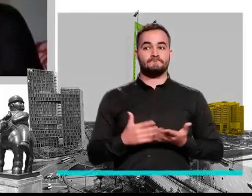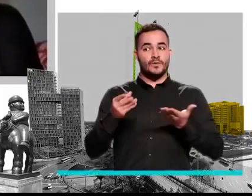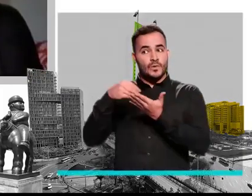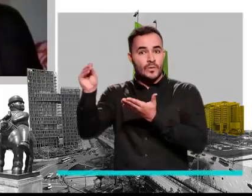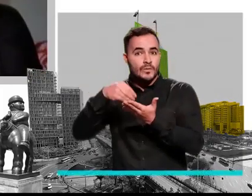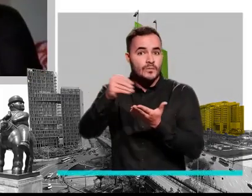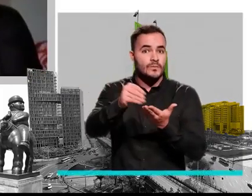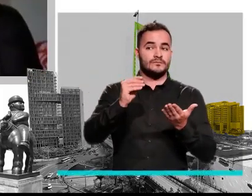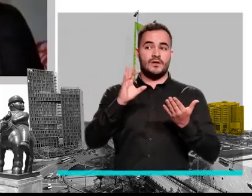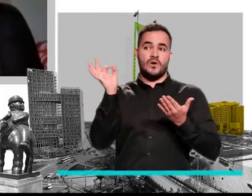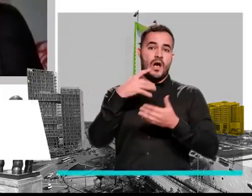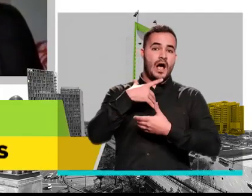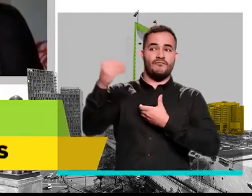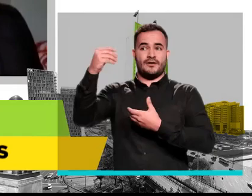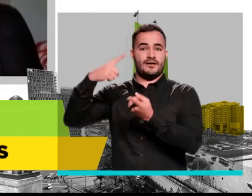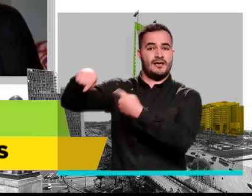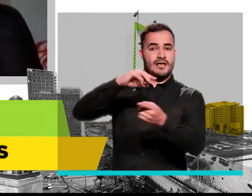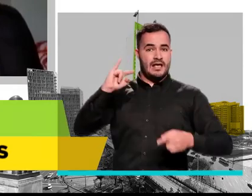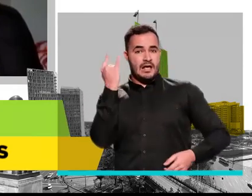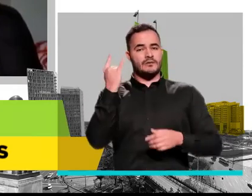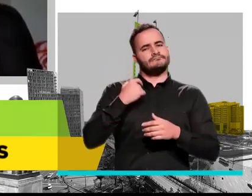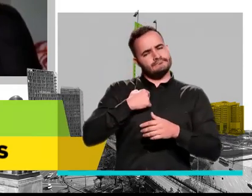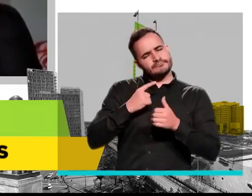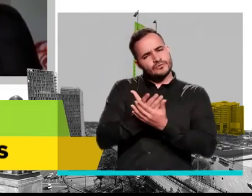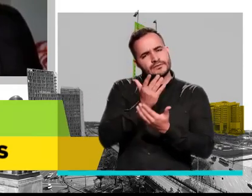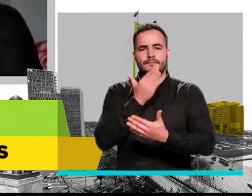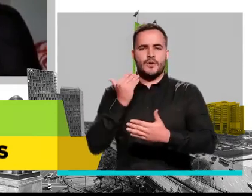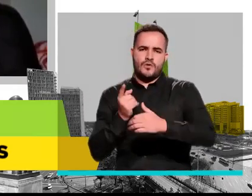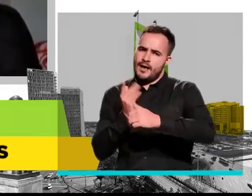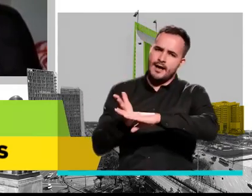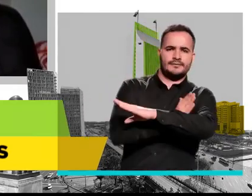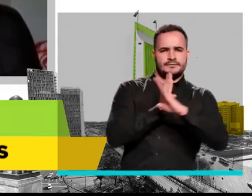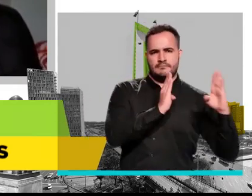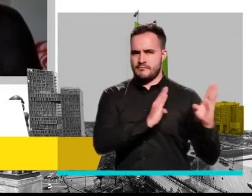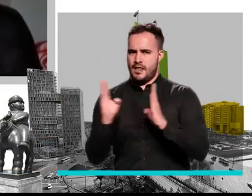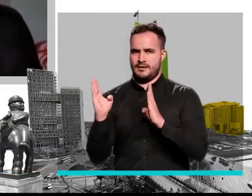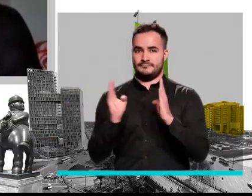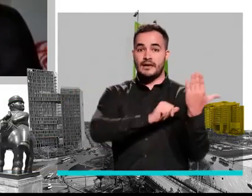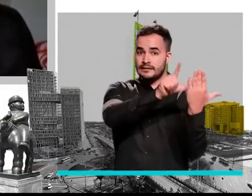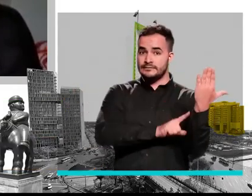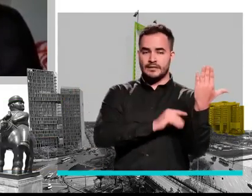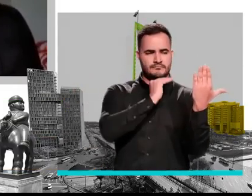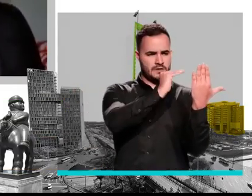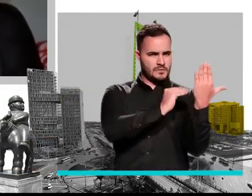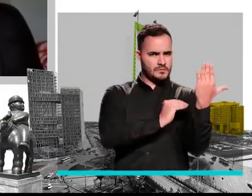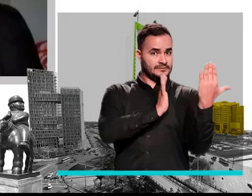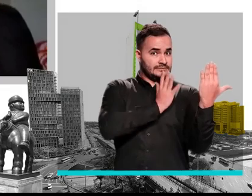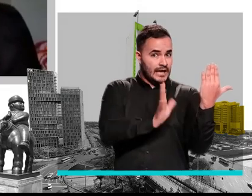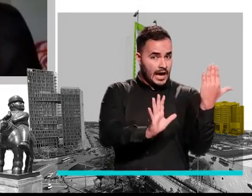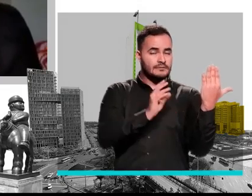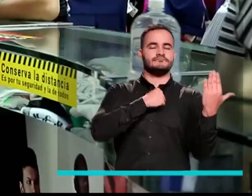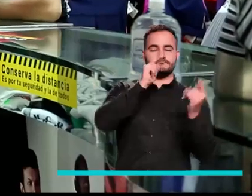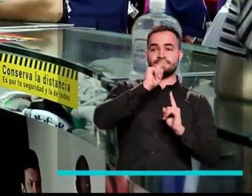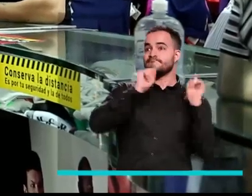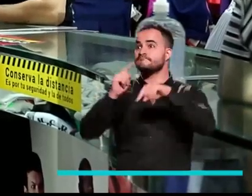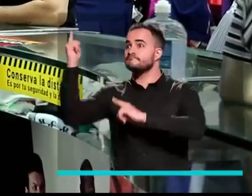Para hacer las compras y actividades por fuera, se recomienda también hacer una planeación previa, hacer listas para